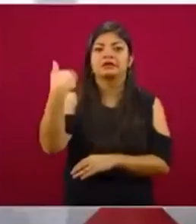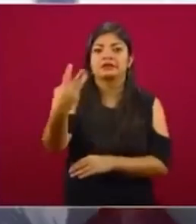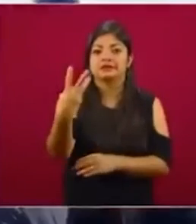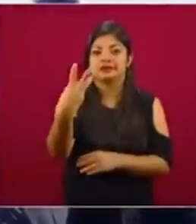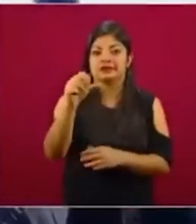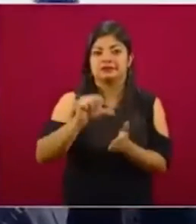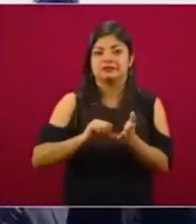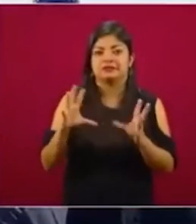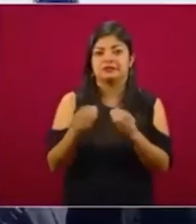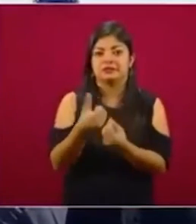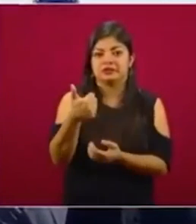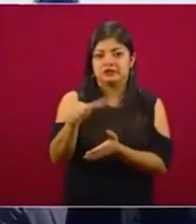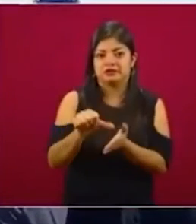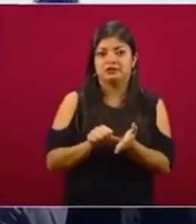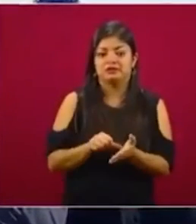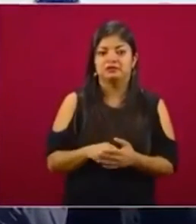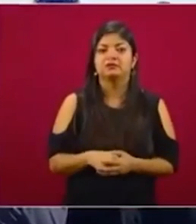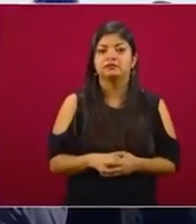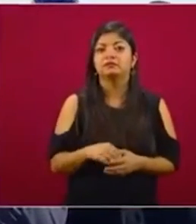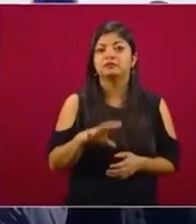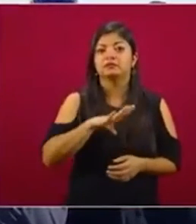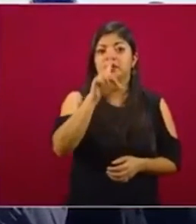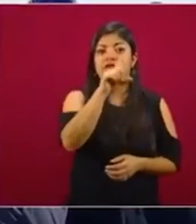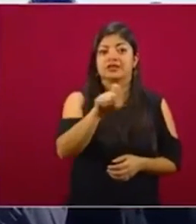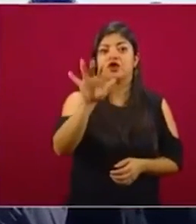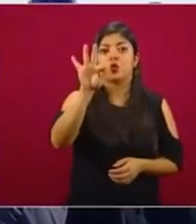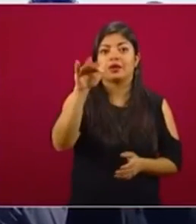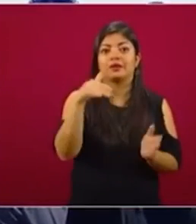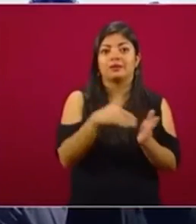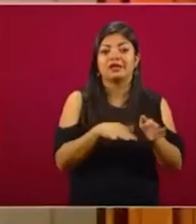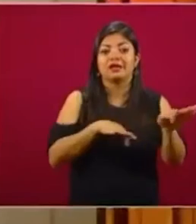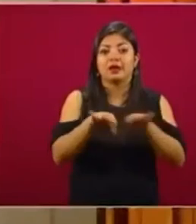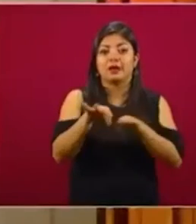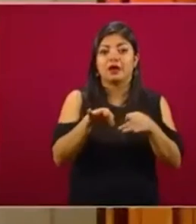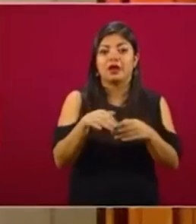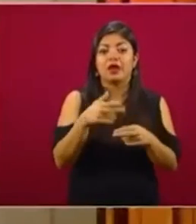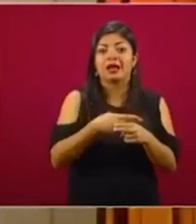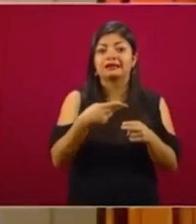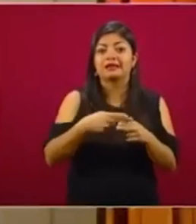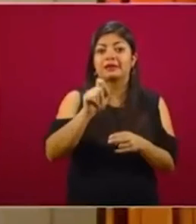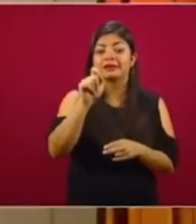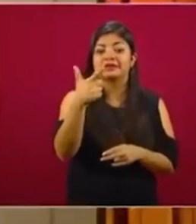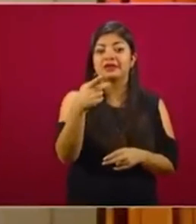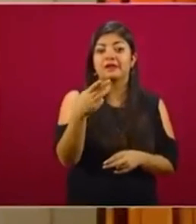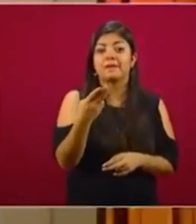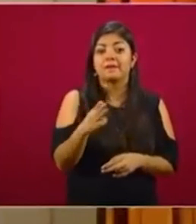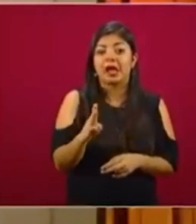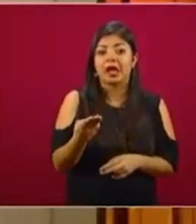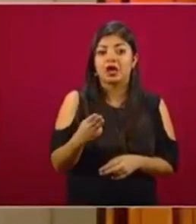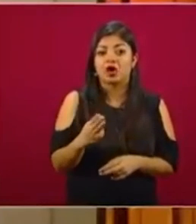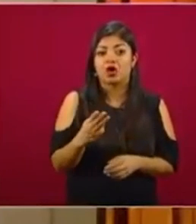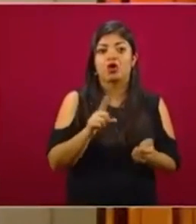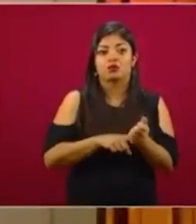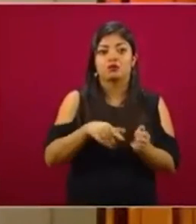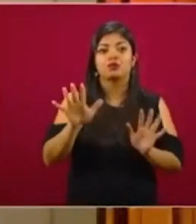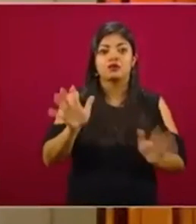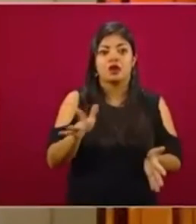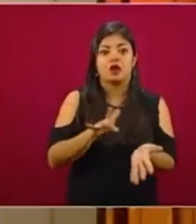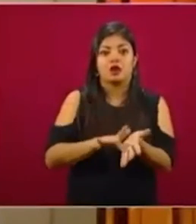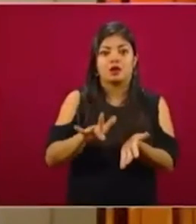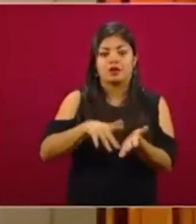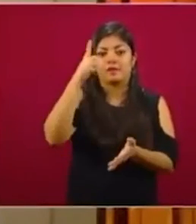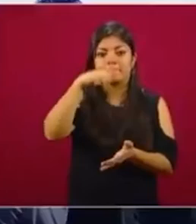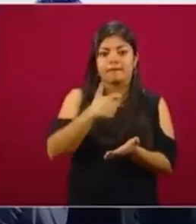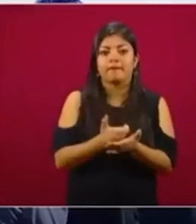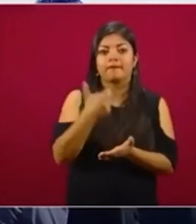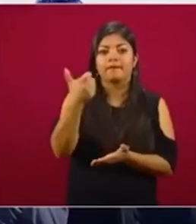En la que sigue tenemos cómo vamos con eso, 140 mil trabajadores al 27 de mayo han obtenido algún tipo de apoyo para el